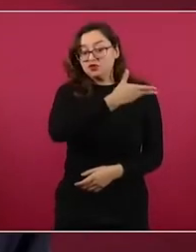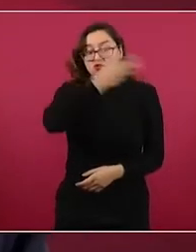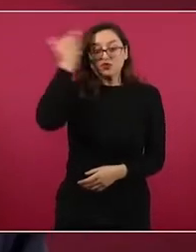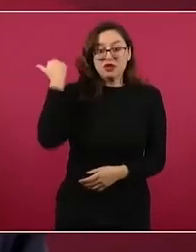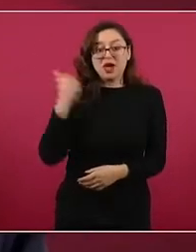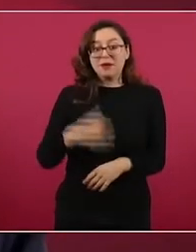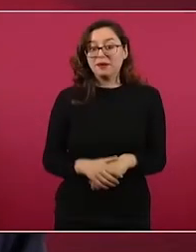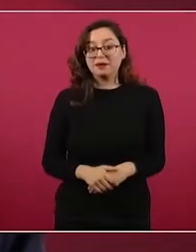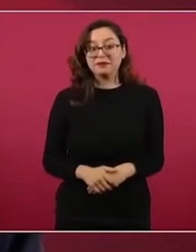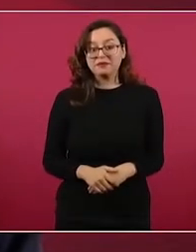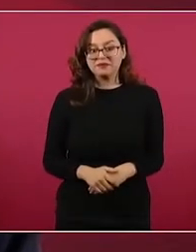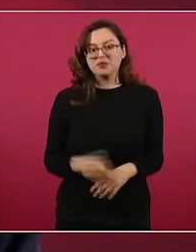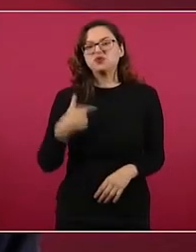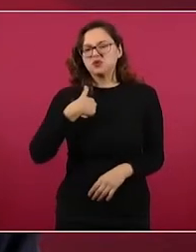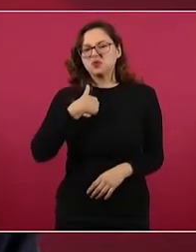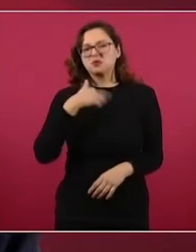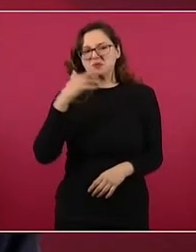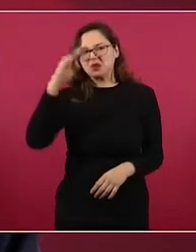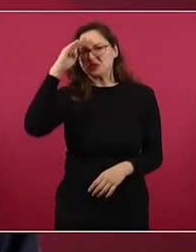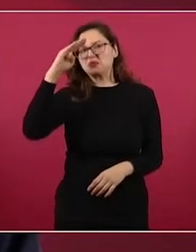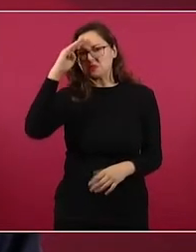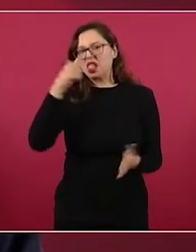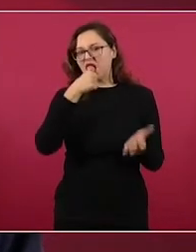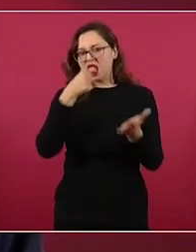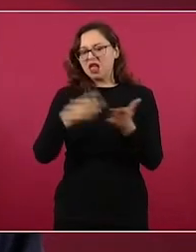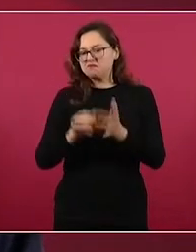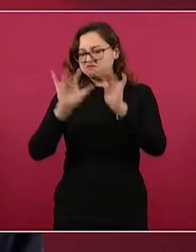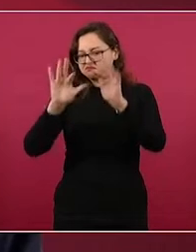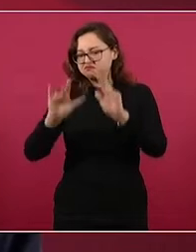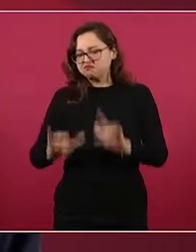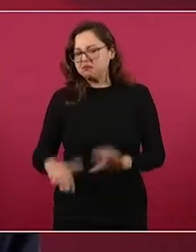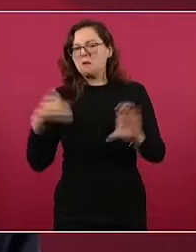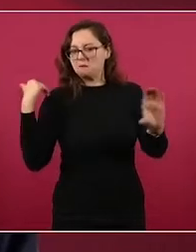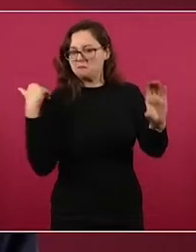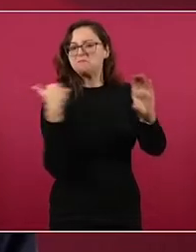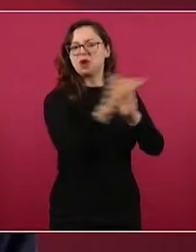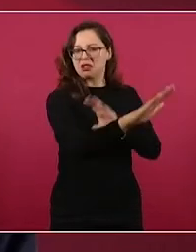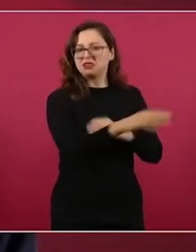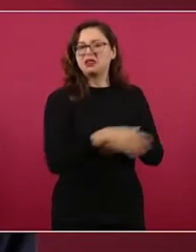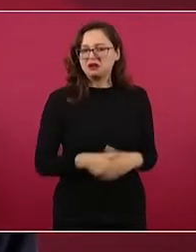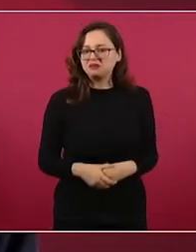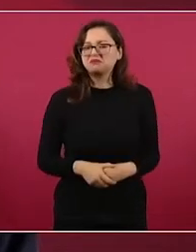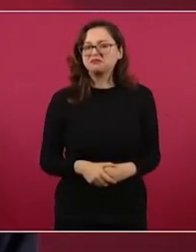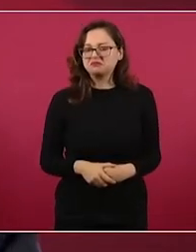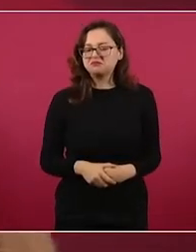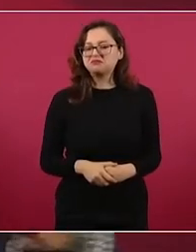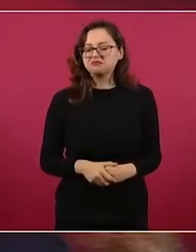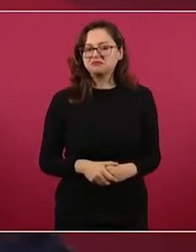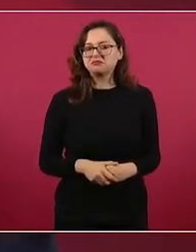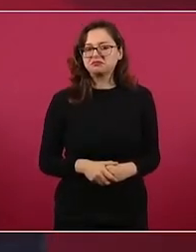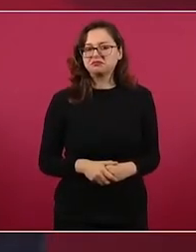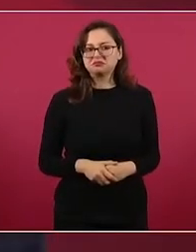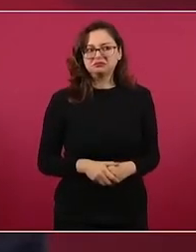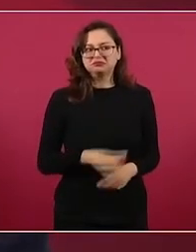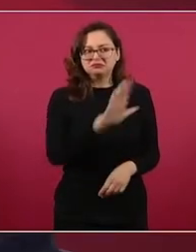para